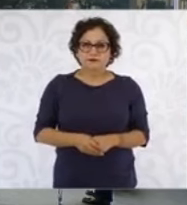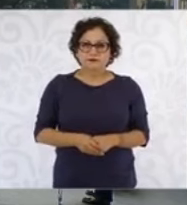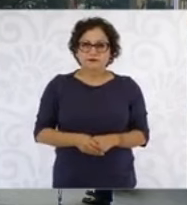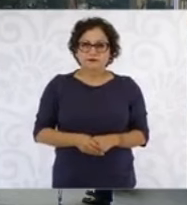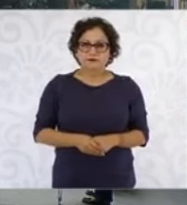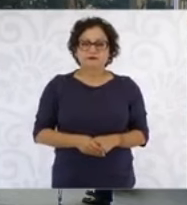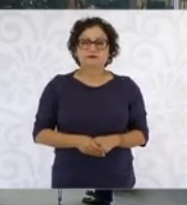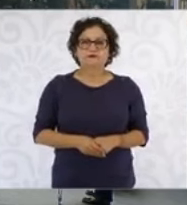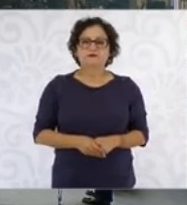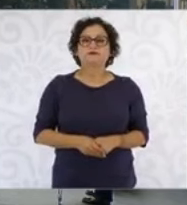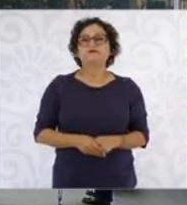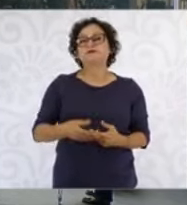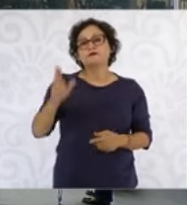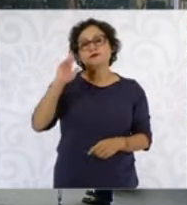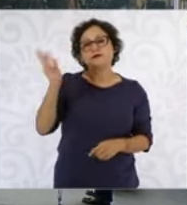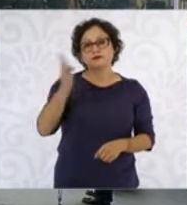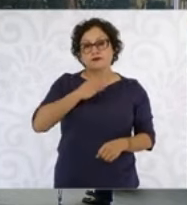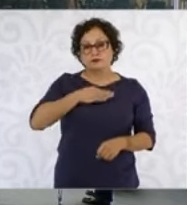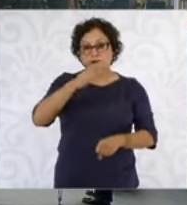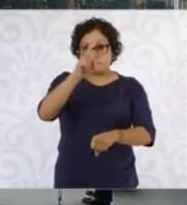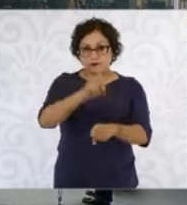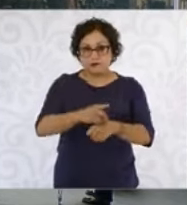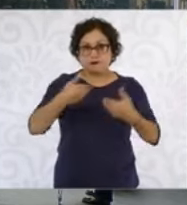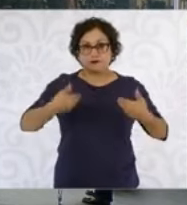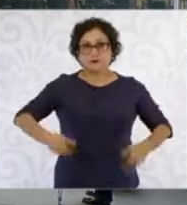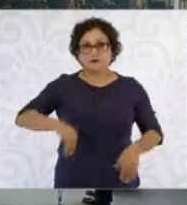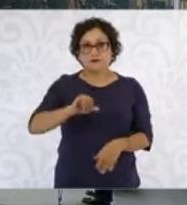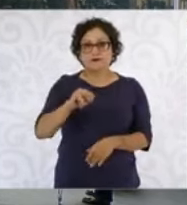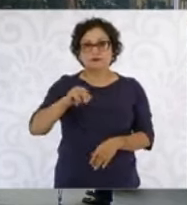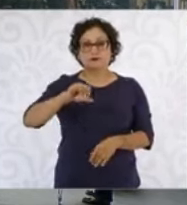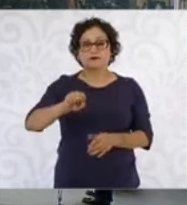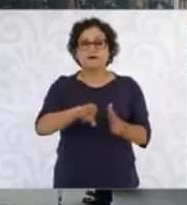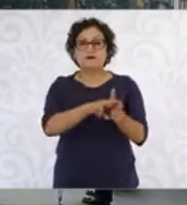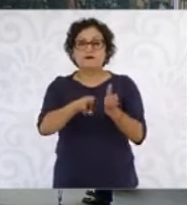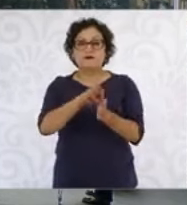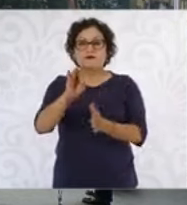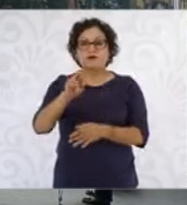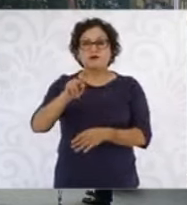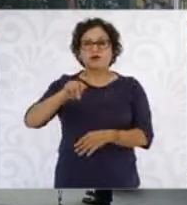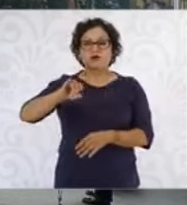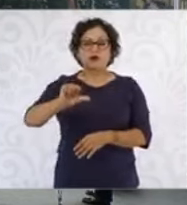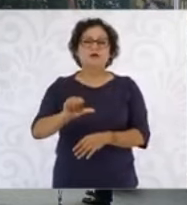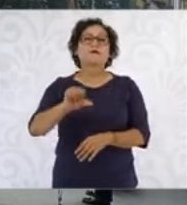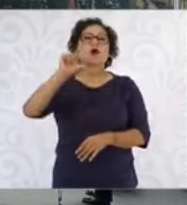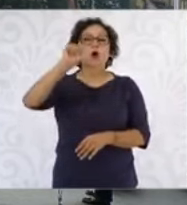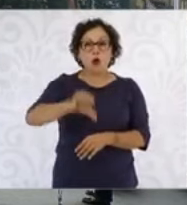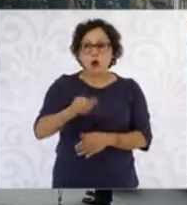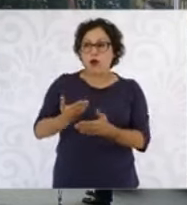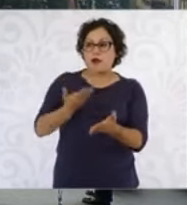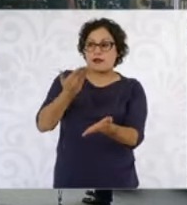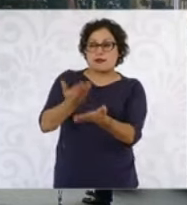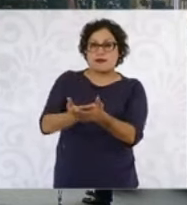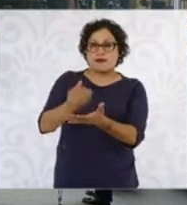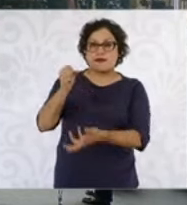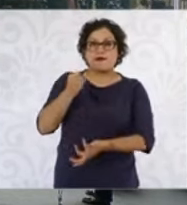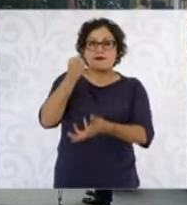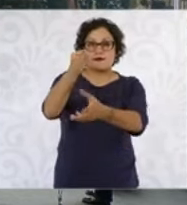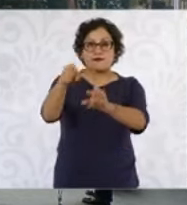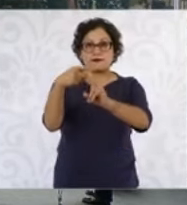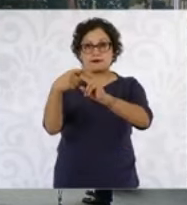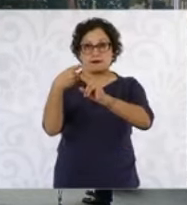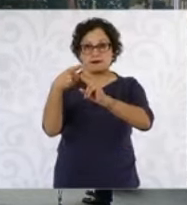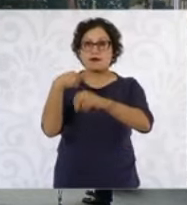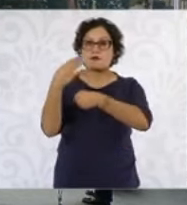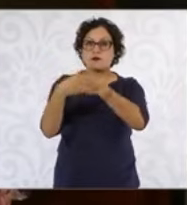Presidenta, muy buenos días. Yared Arciniega, de Revista Fortuna. Hoy se presenta el paquete económico para 2025 para su primer año de gobierno